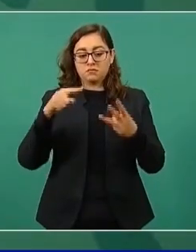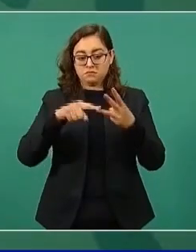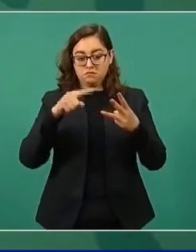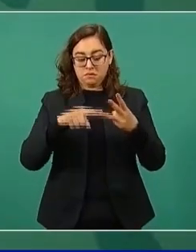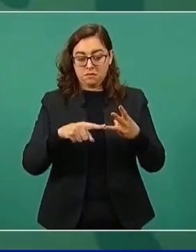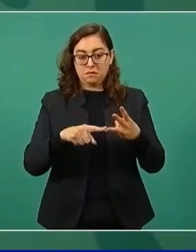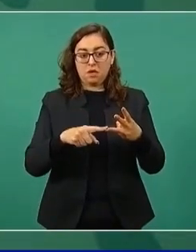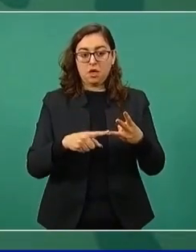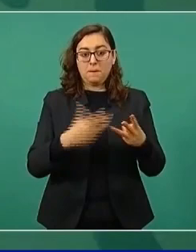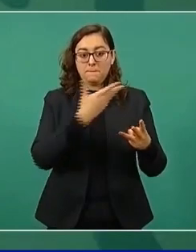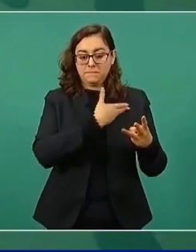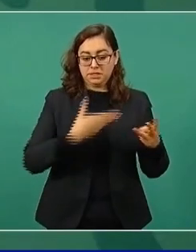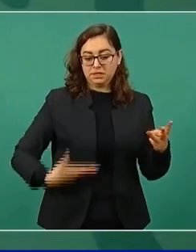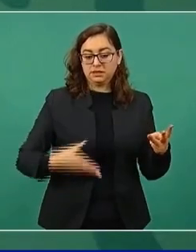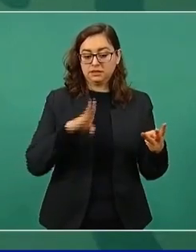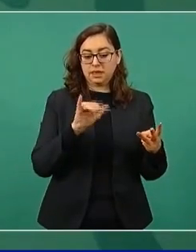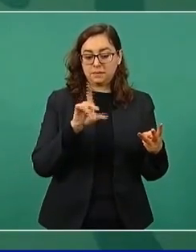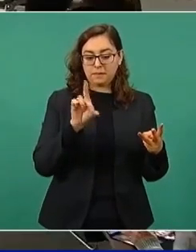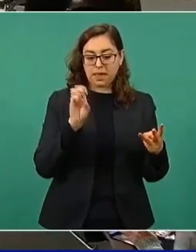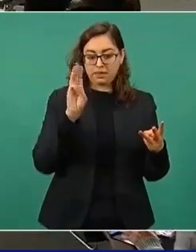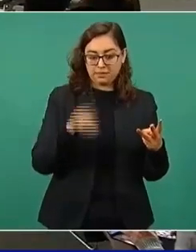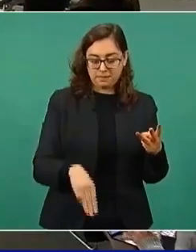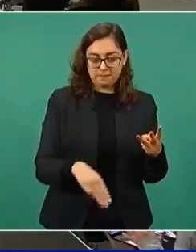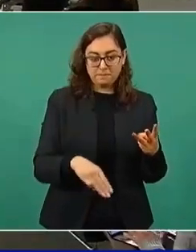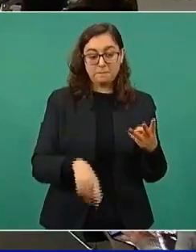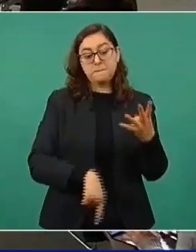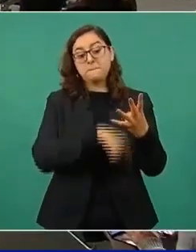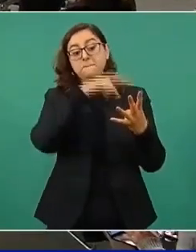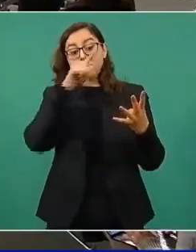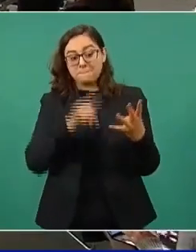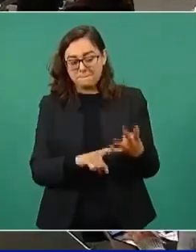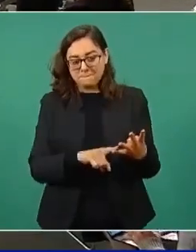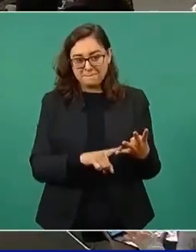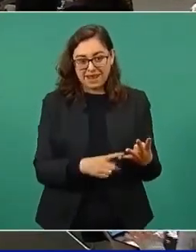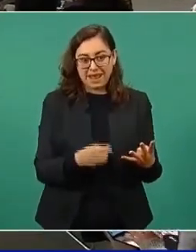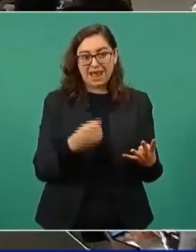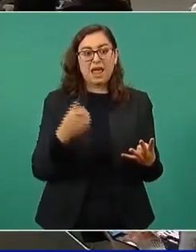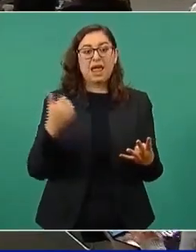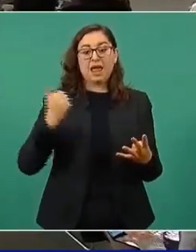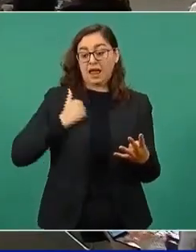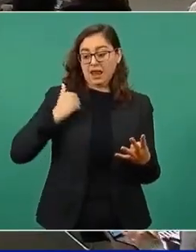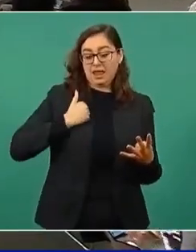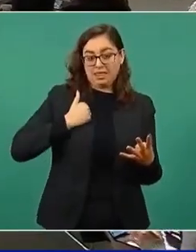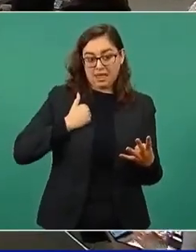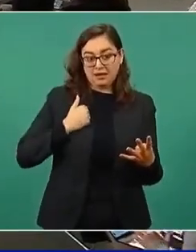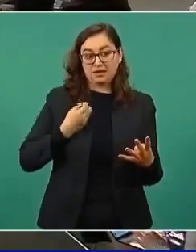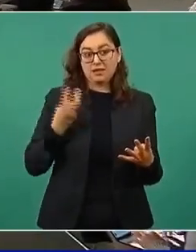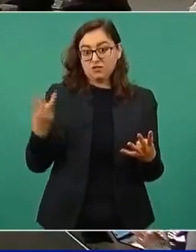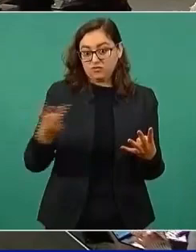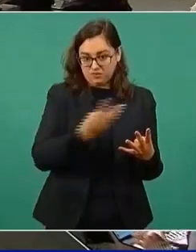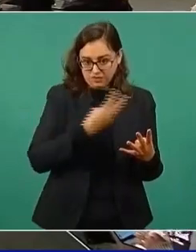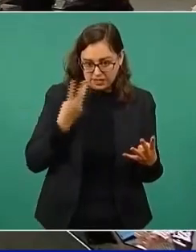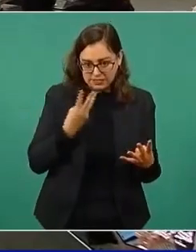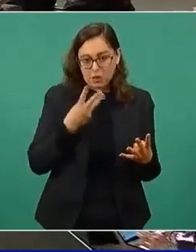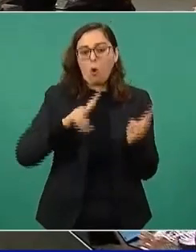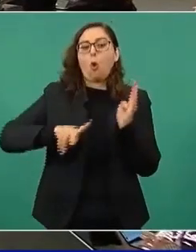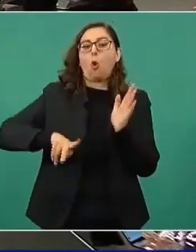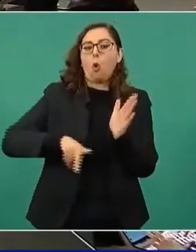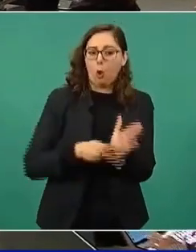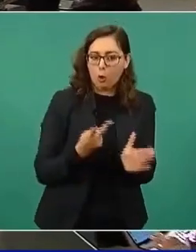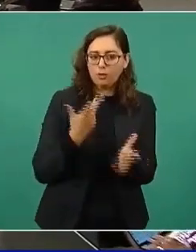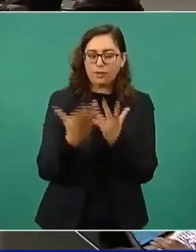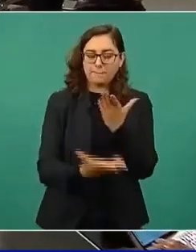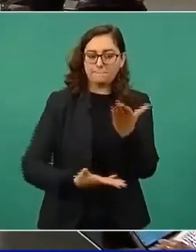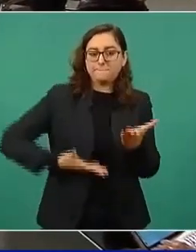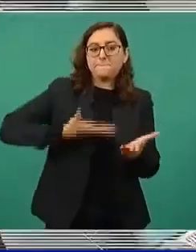constantemente, porque eso es